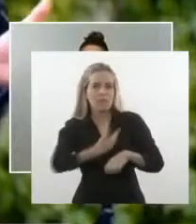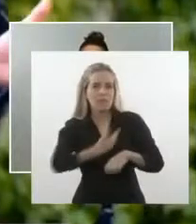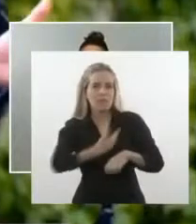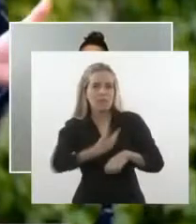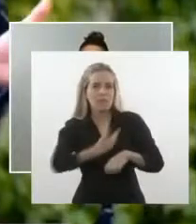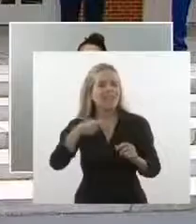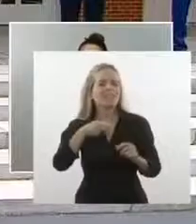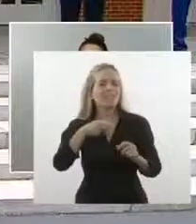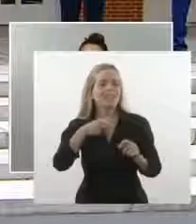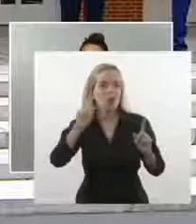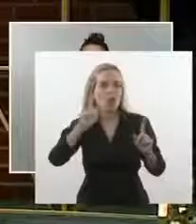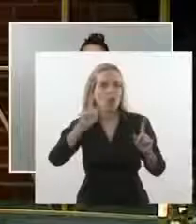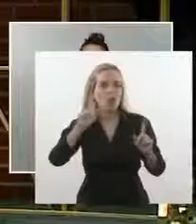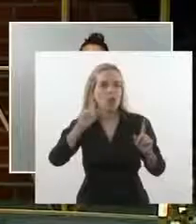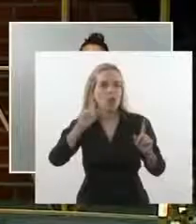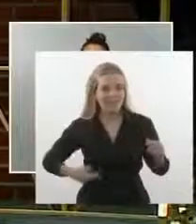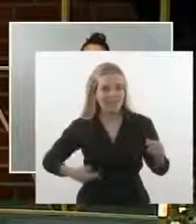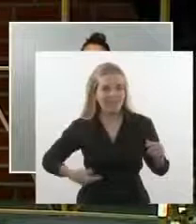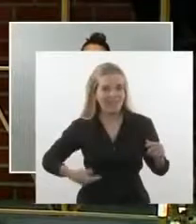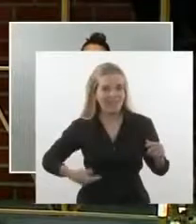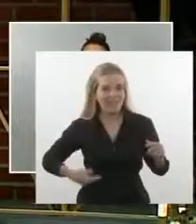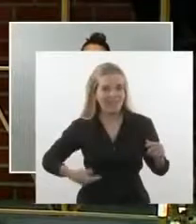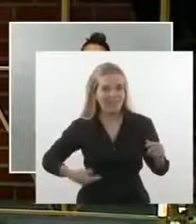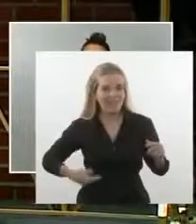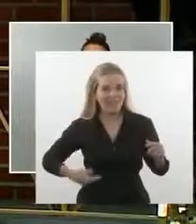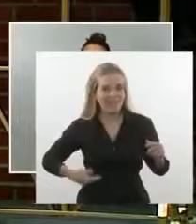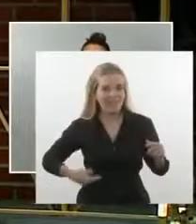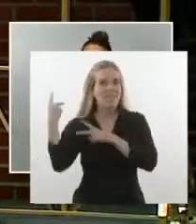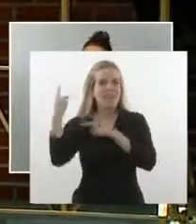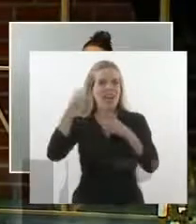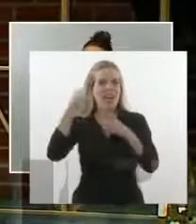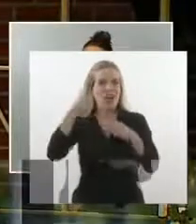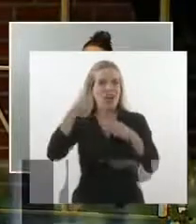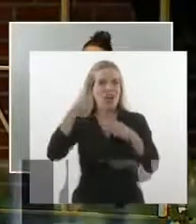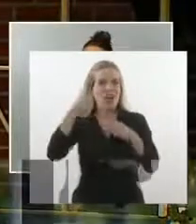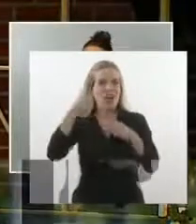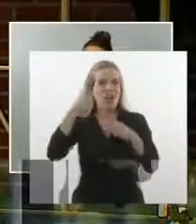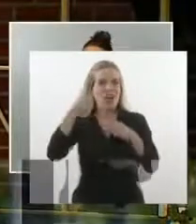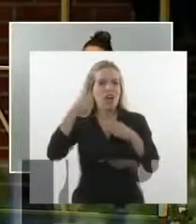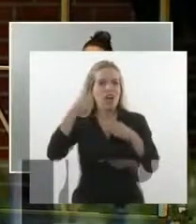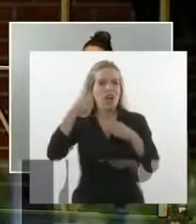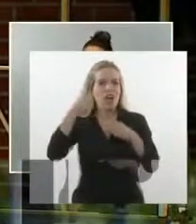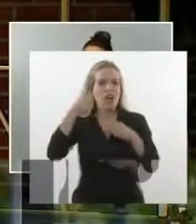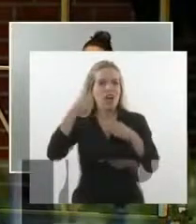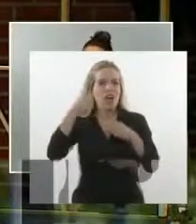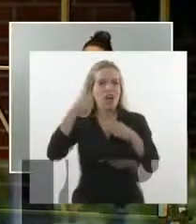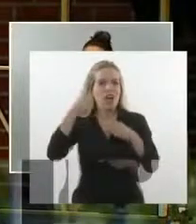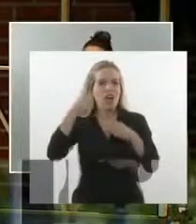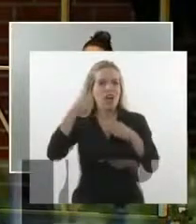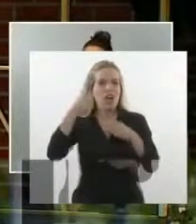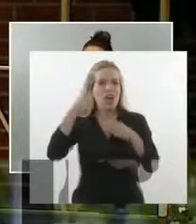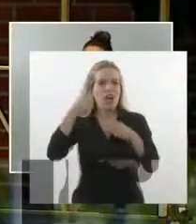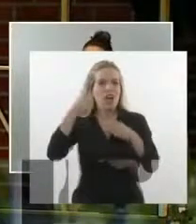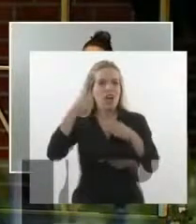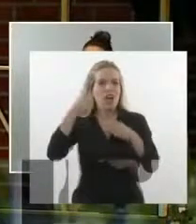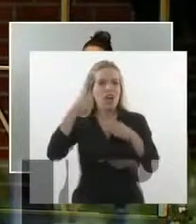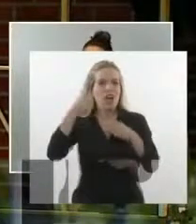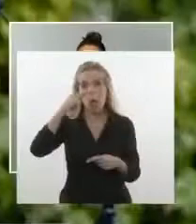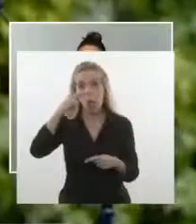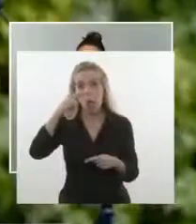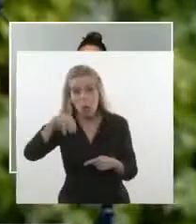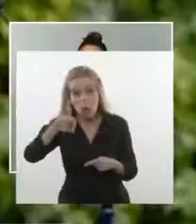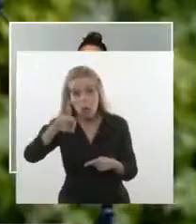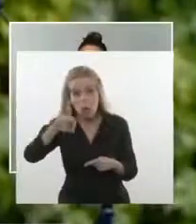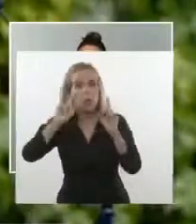oficialmente presidente de la Argentina y bueno, no va a ser la última vez que nos veamos porque el 8 y 9 de junio hay programada una visita